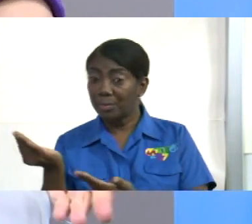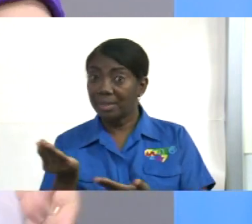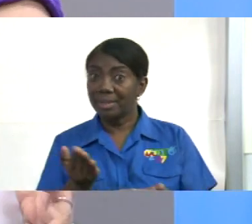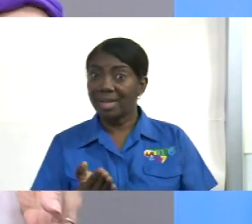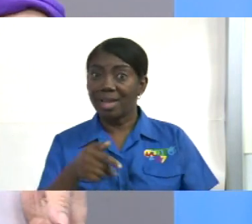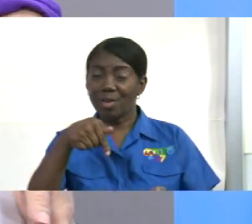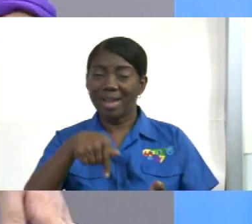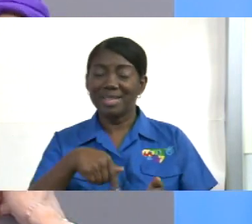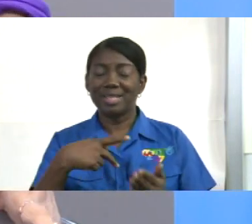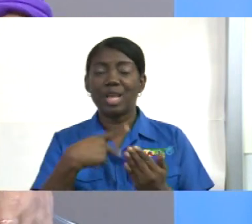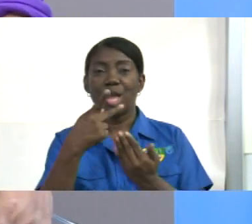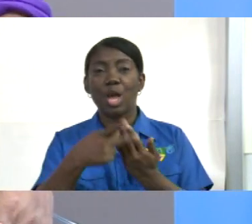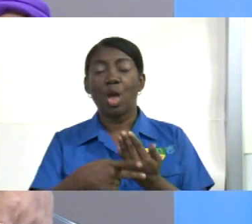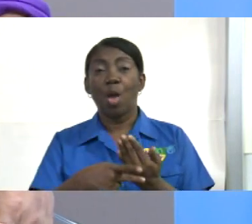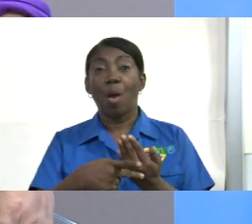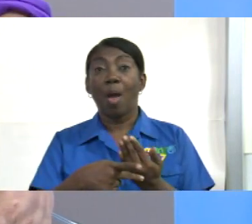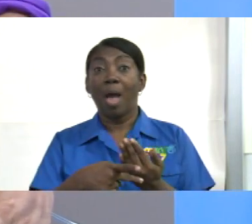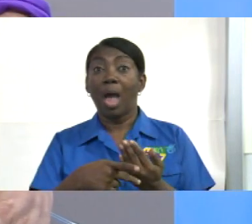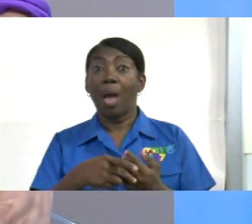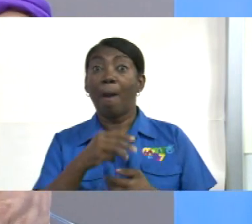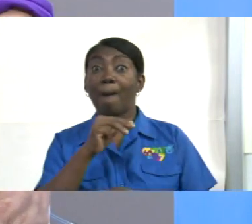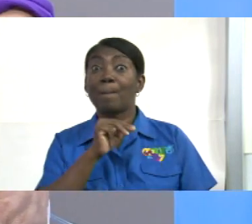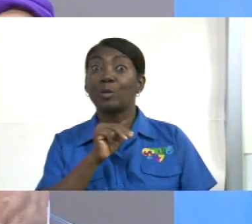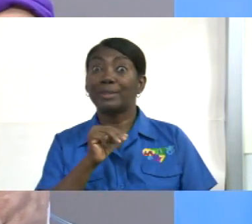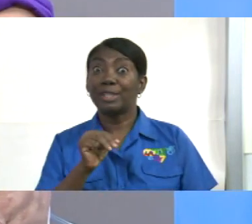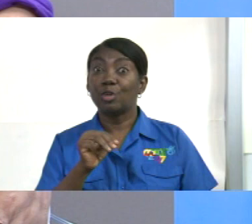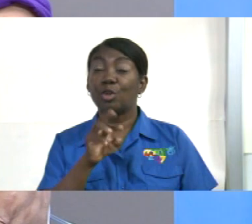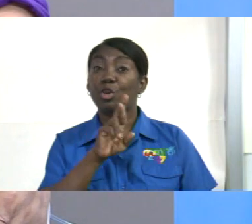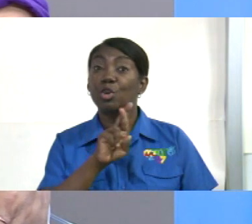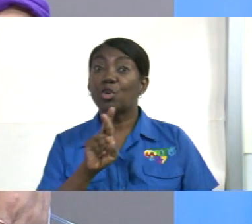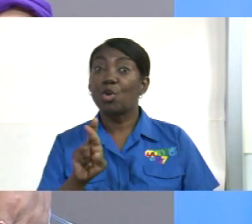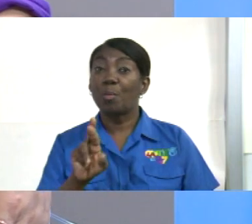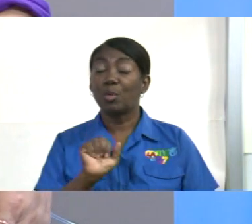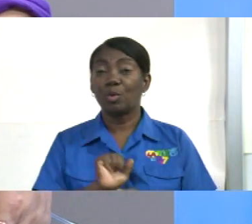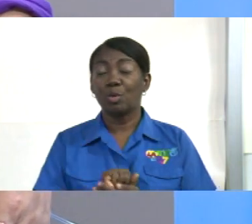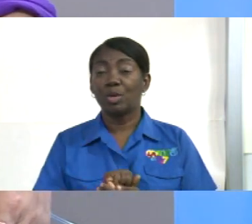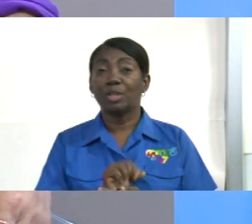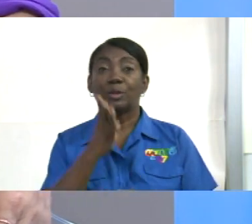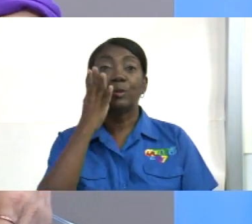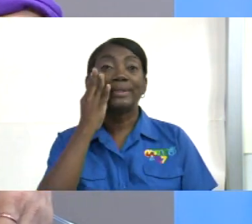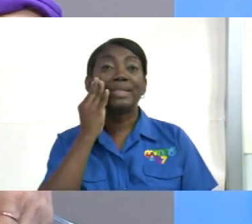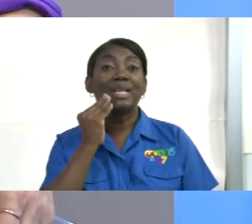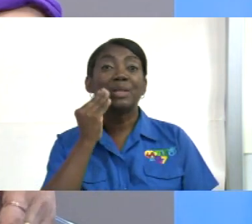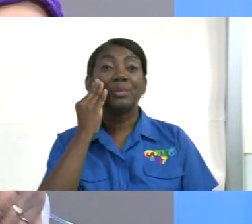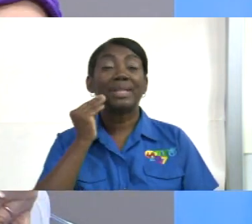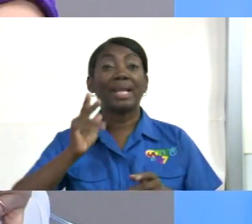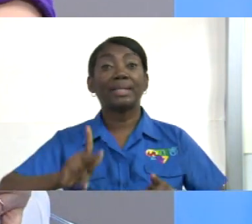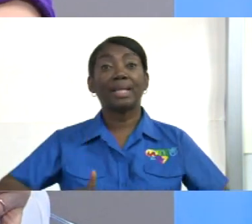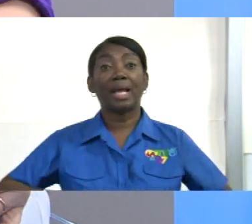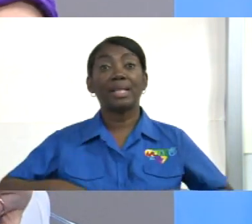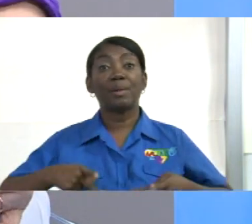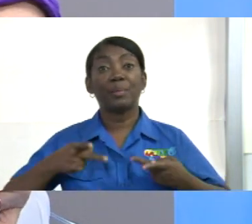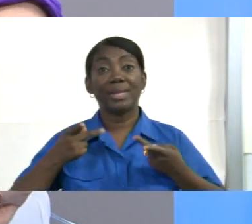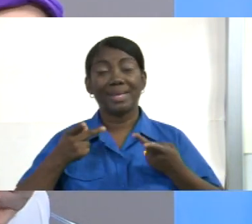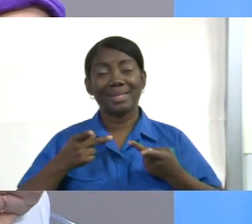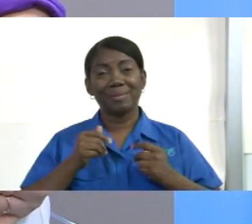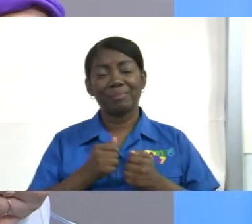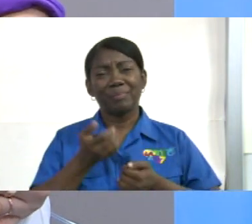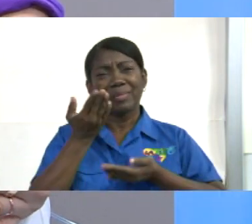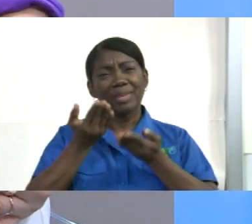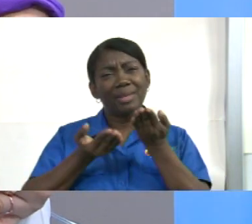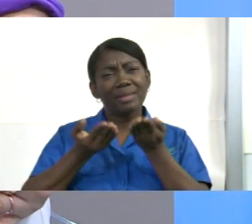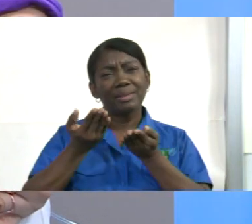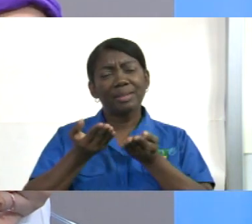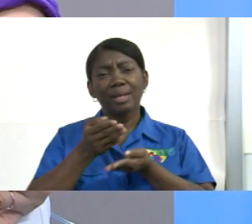Monseñor Rómulo para que comparta con nosotros su experiencia. Quizás algunos de